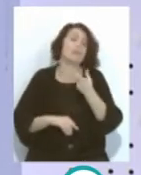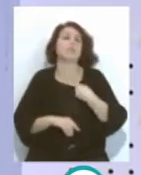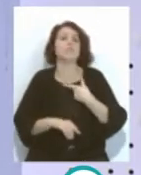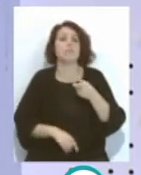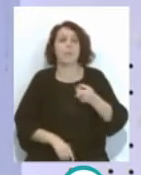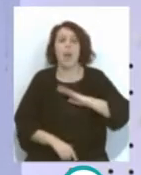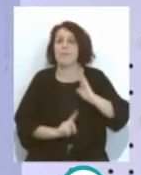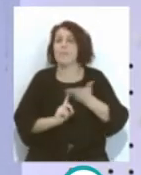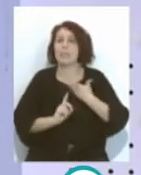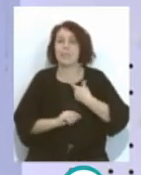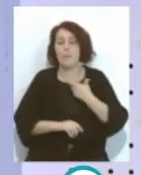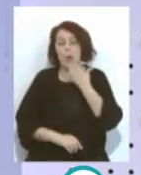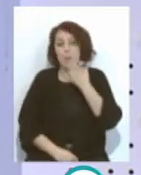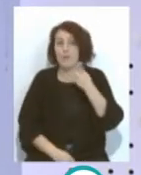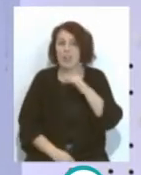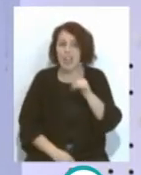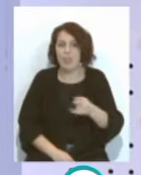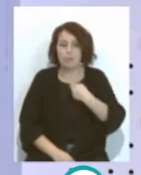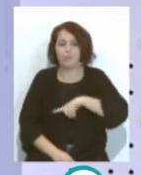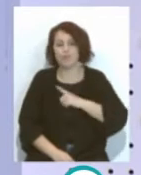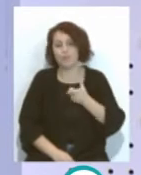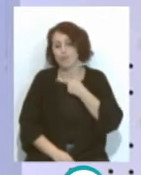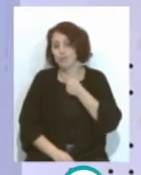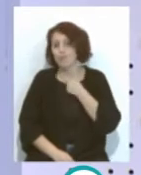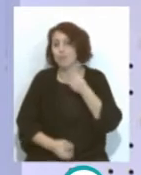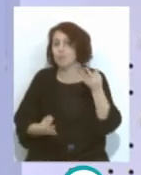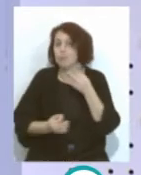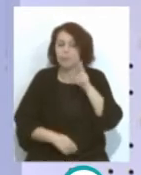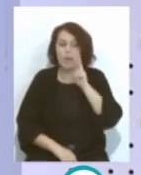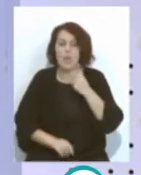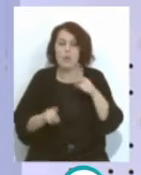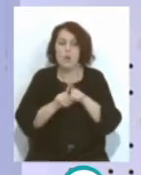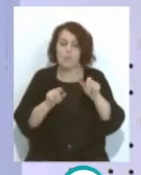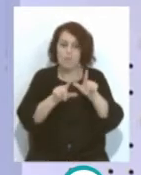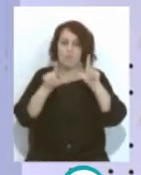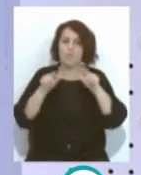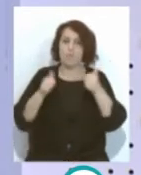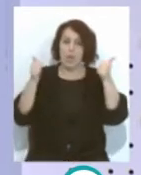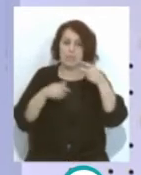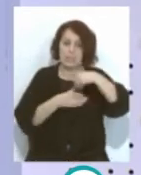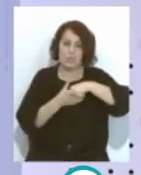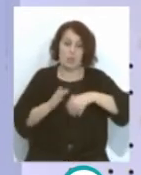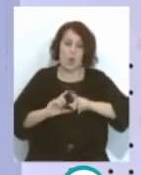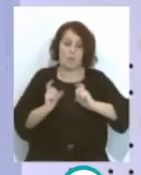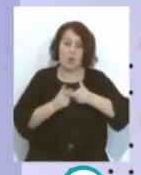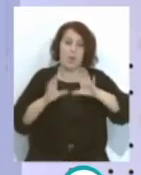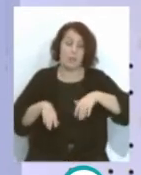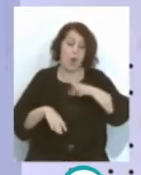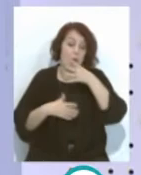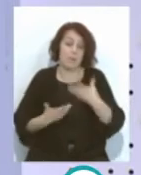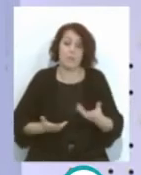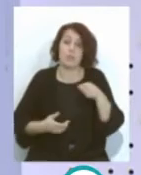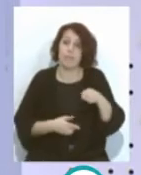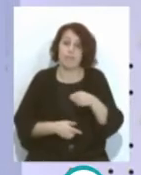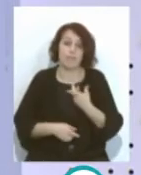Como tú dices En el caso De Augusto Fernández Pues nos hubiera gustado Verlo con más protagonismo Dentro de Este Cádiz Pero a día de hoy Esos